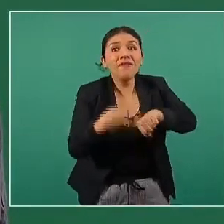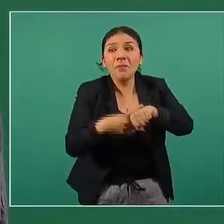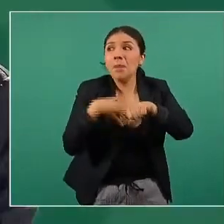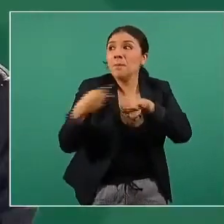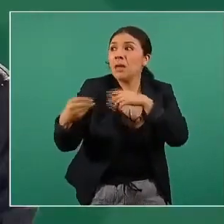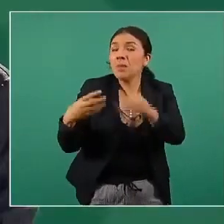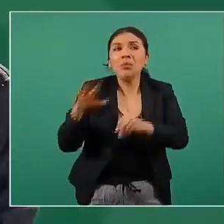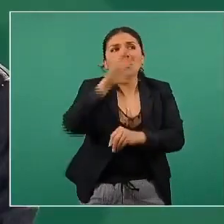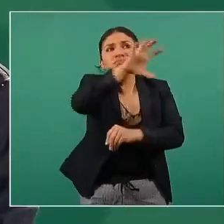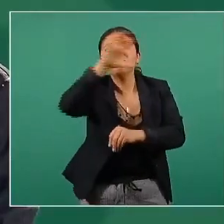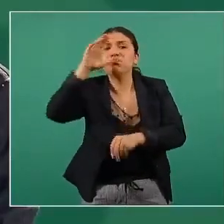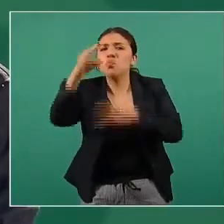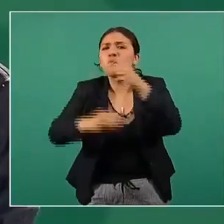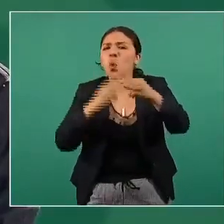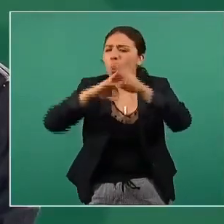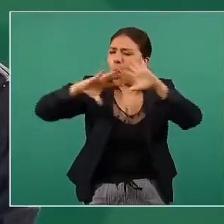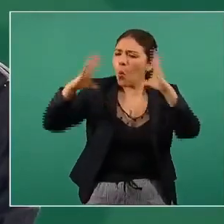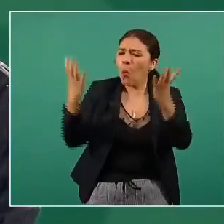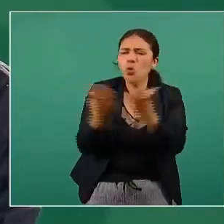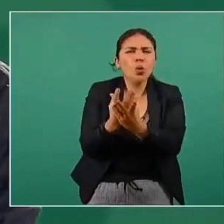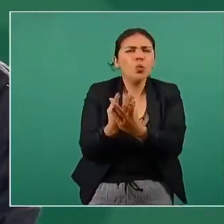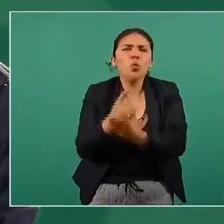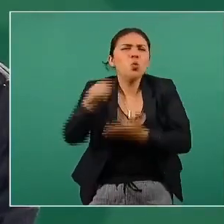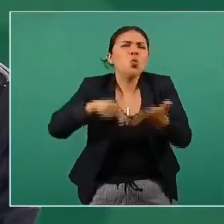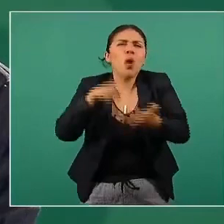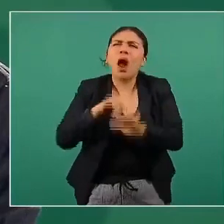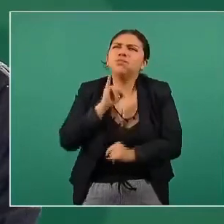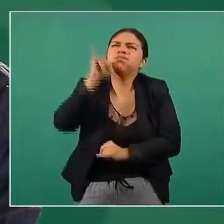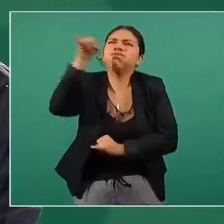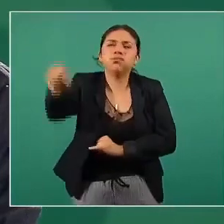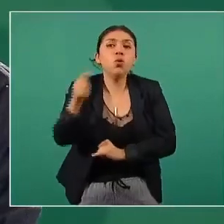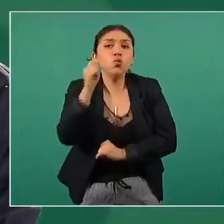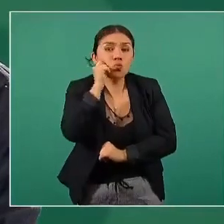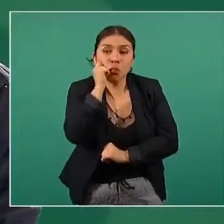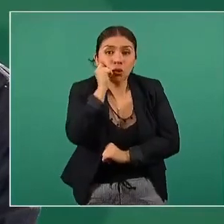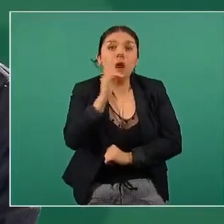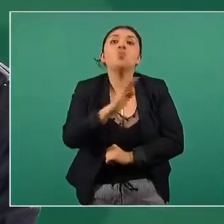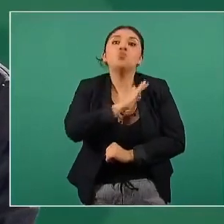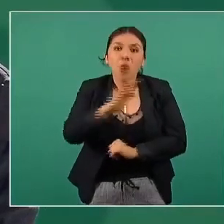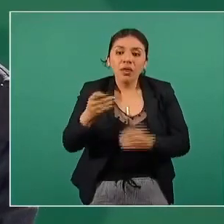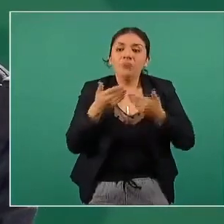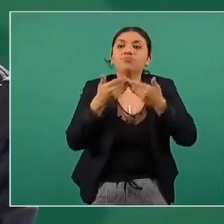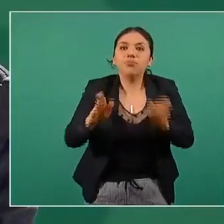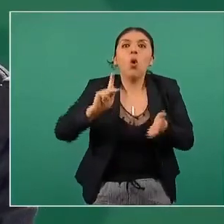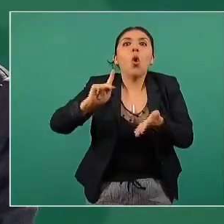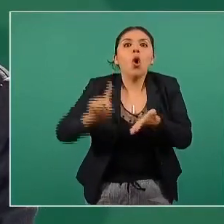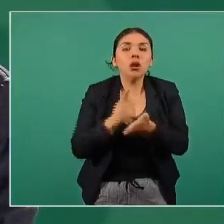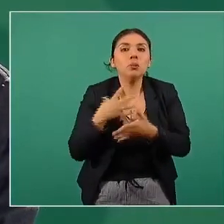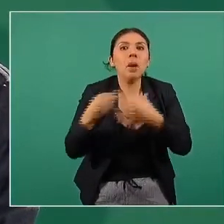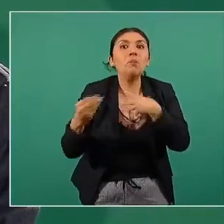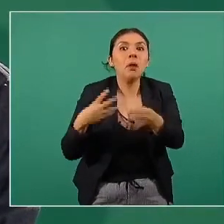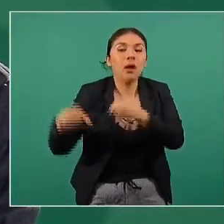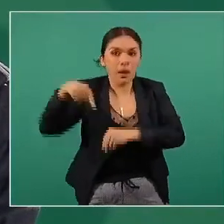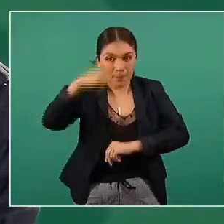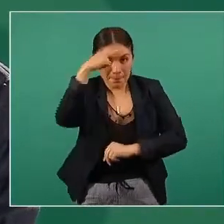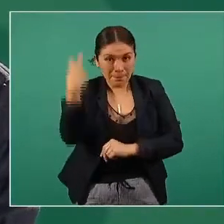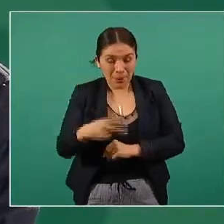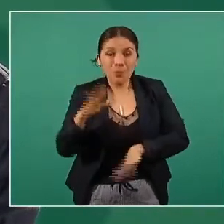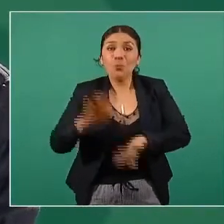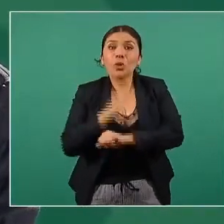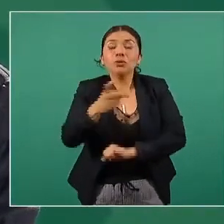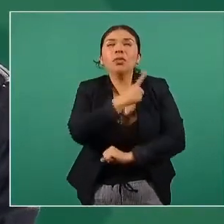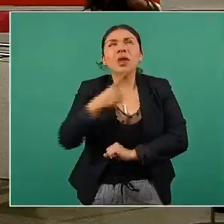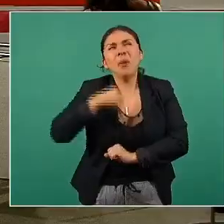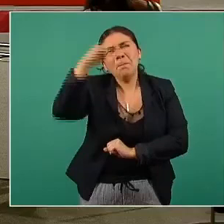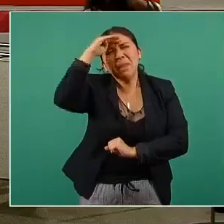mundo, puede haber una reemergencia, una reactivación de la epidemia en México. Y por eso no hay que